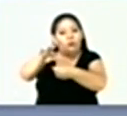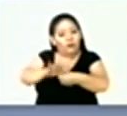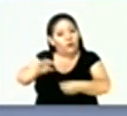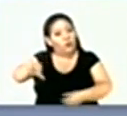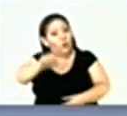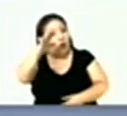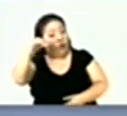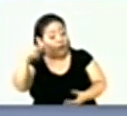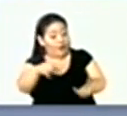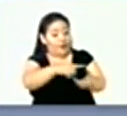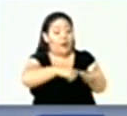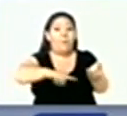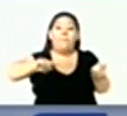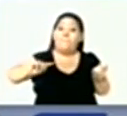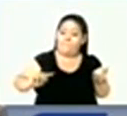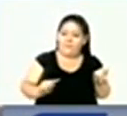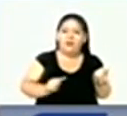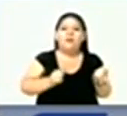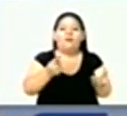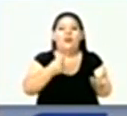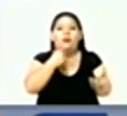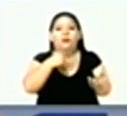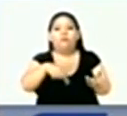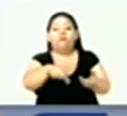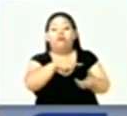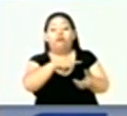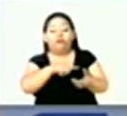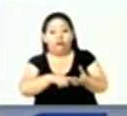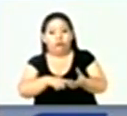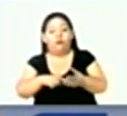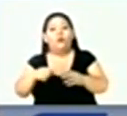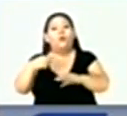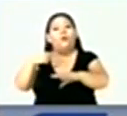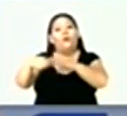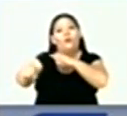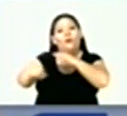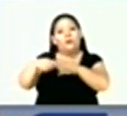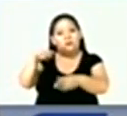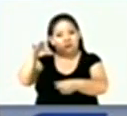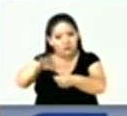el cual por primera vez contará con la modalidad electrónica.